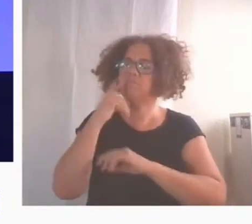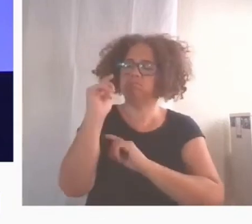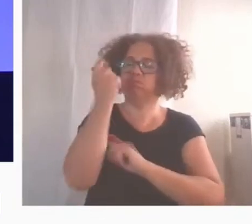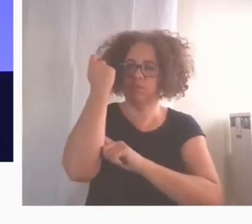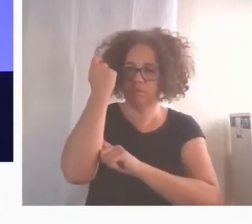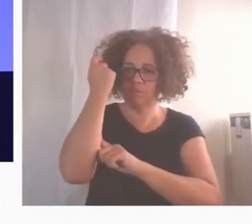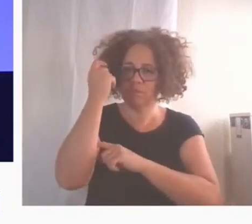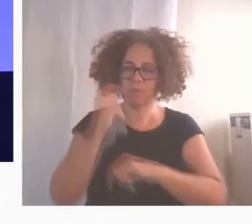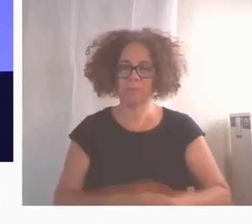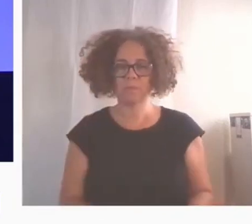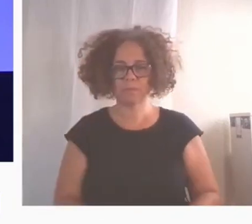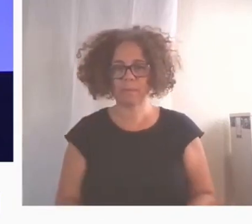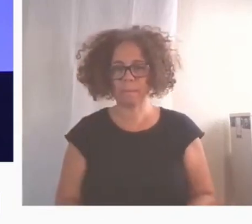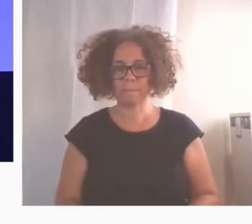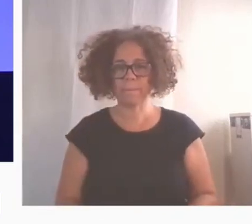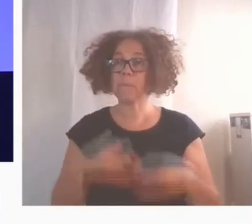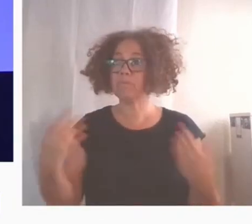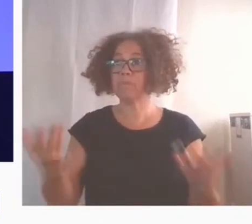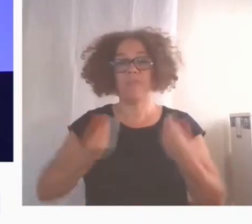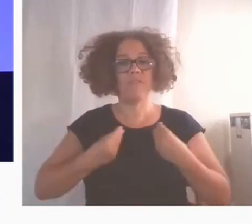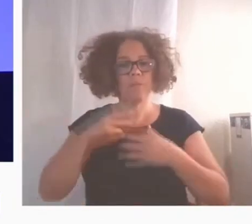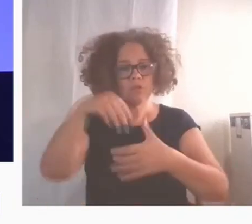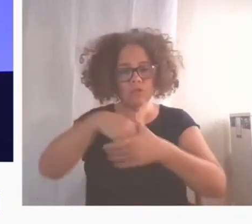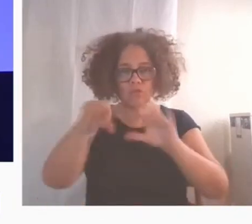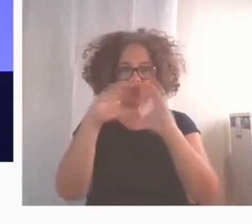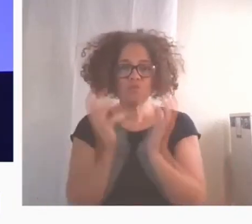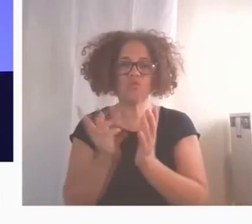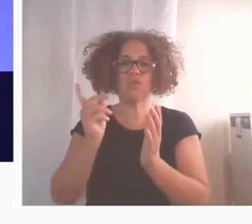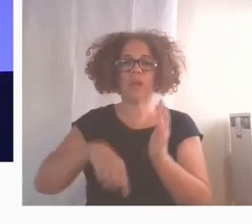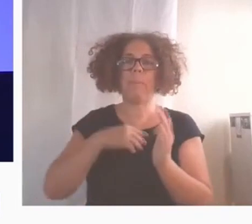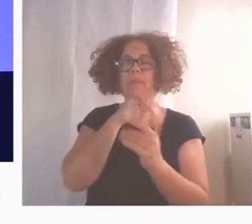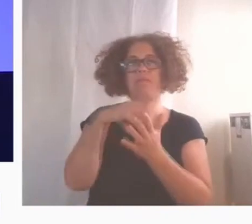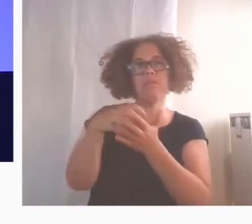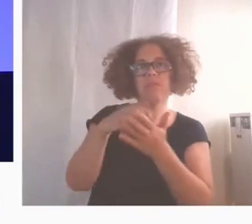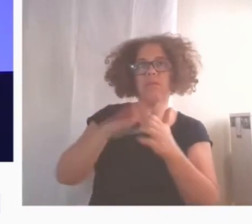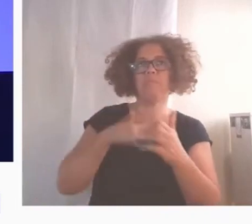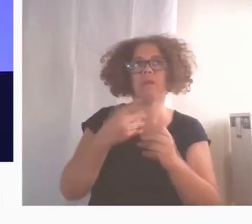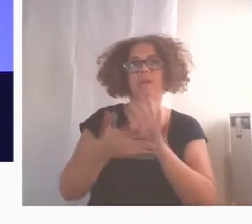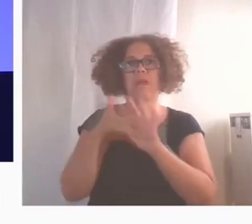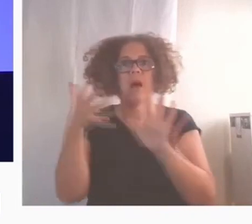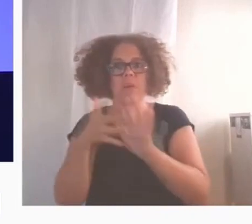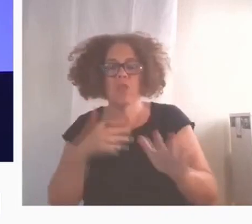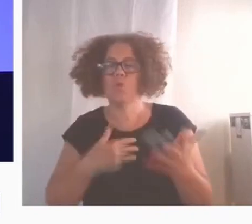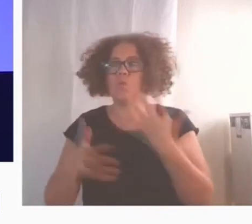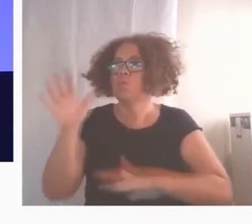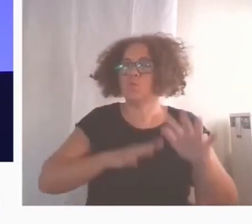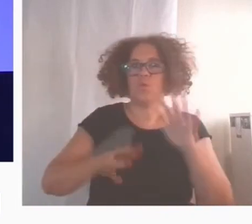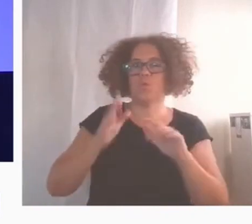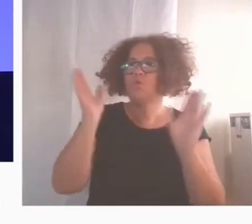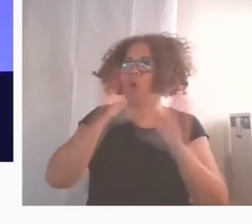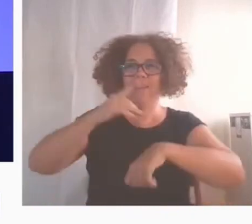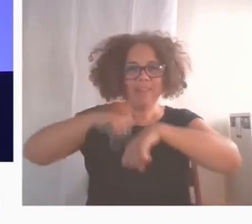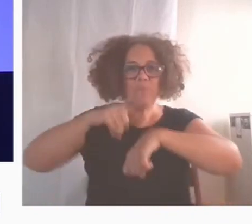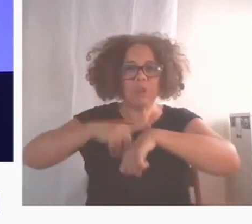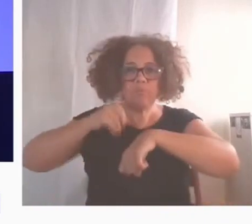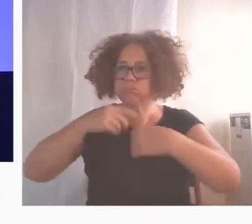Vivimos en un mundo de mucha incertidumbre, vamos a mucha velocidad y con poco tiempo para pararnos a analizar cuáles